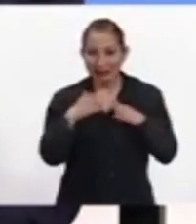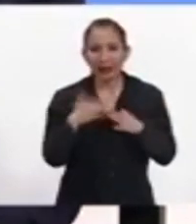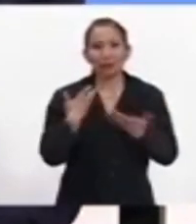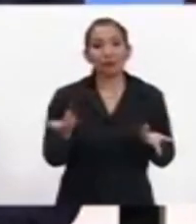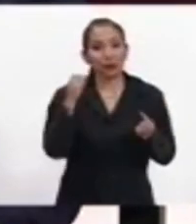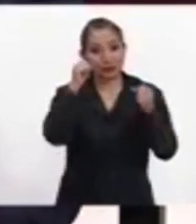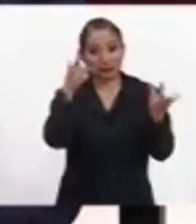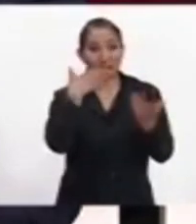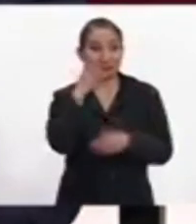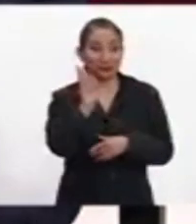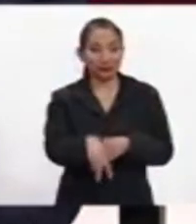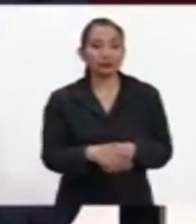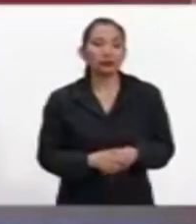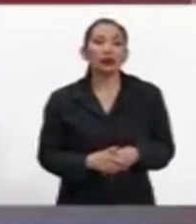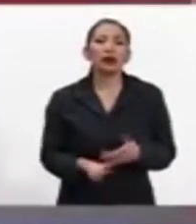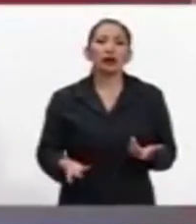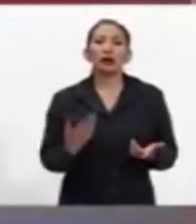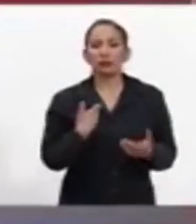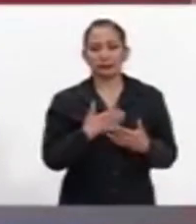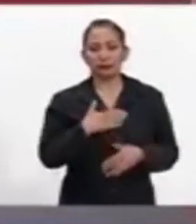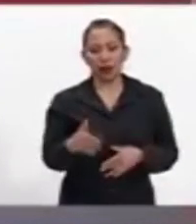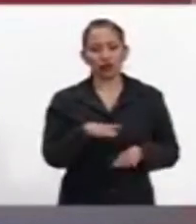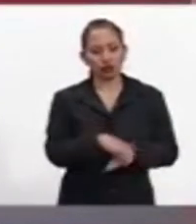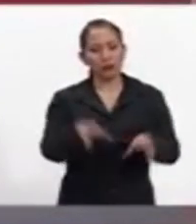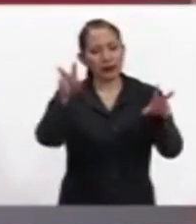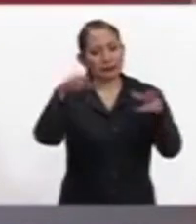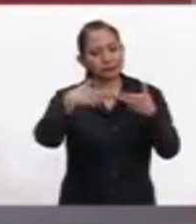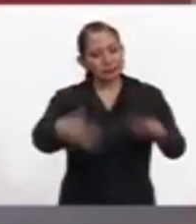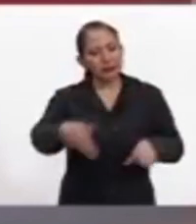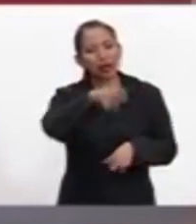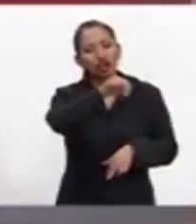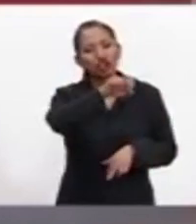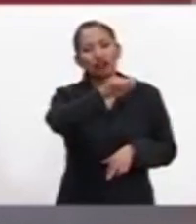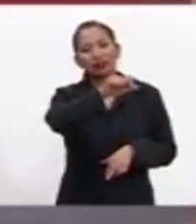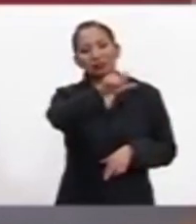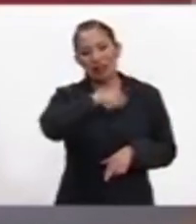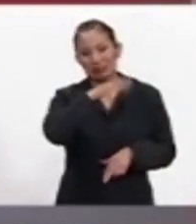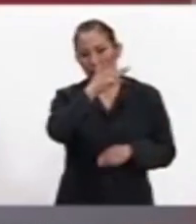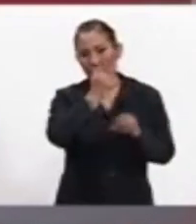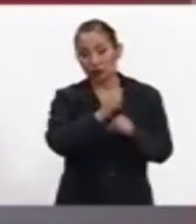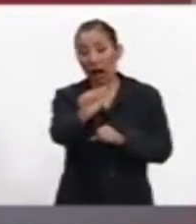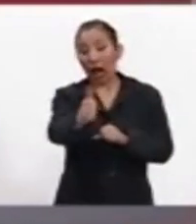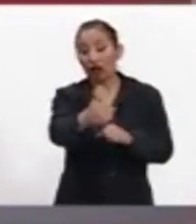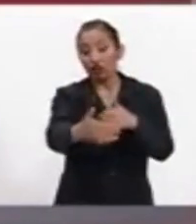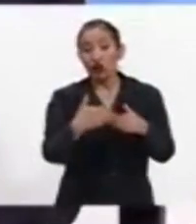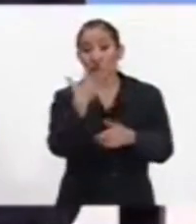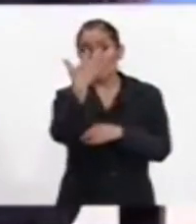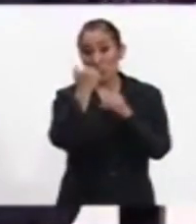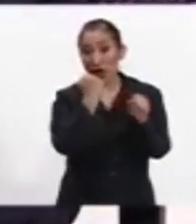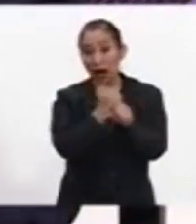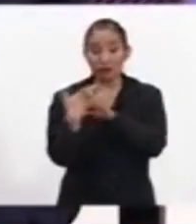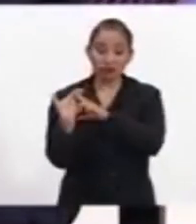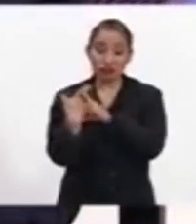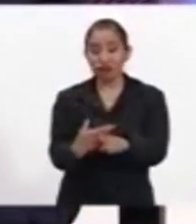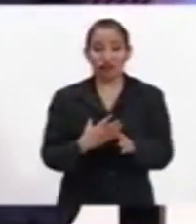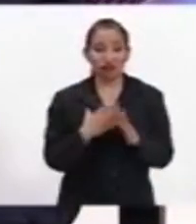aprecio muchísimo. Y bueno, en relación a Notimex a los 50 años, en agosto de este año se cumplen 50 años